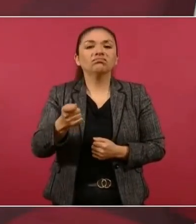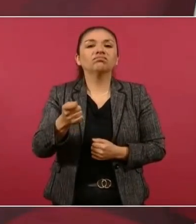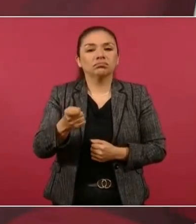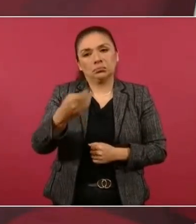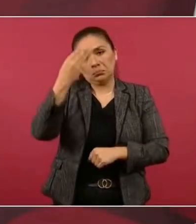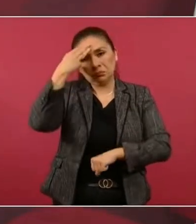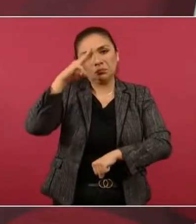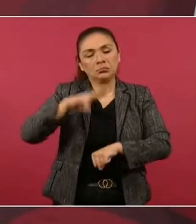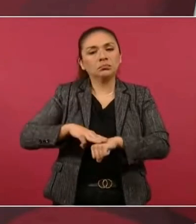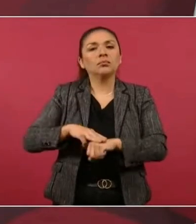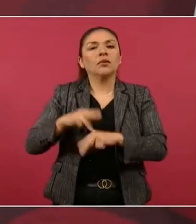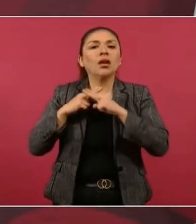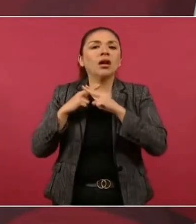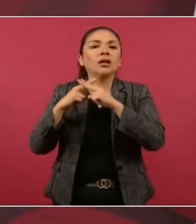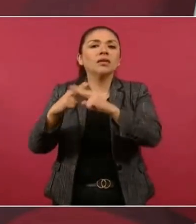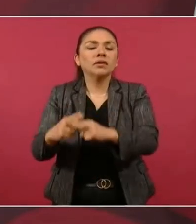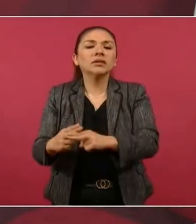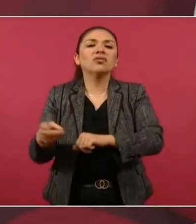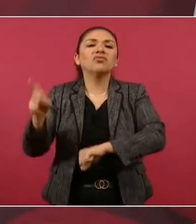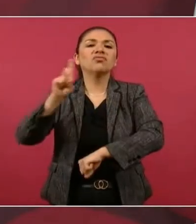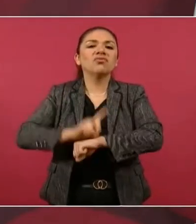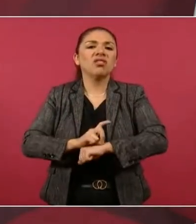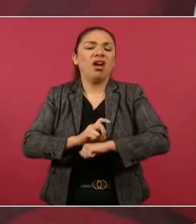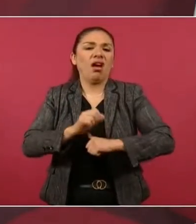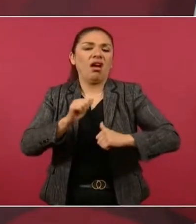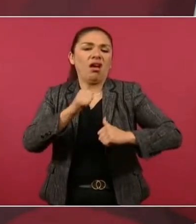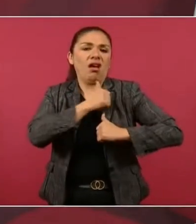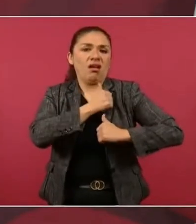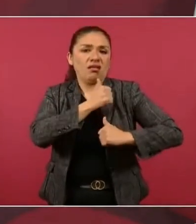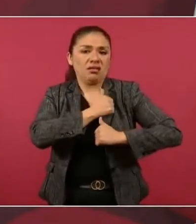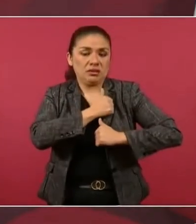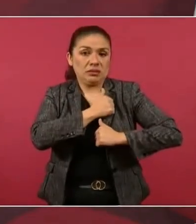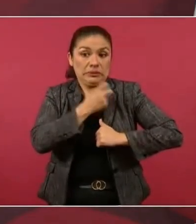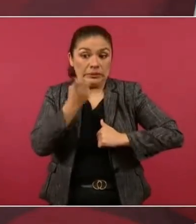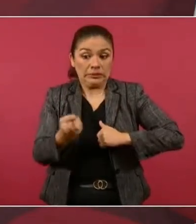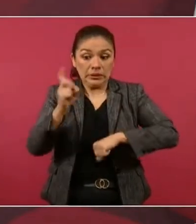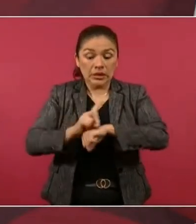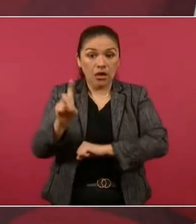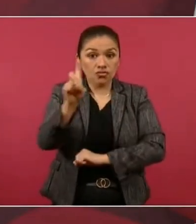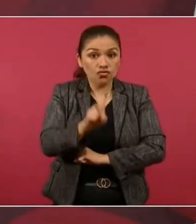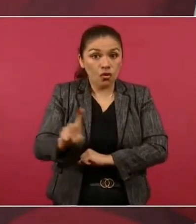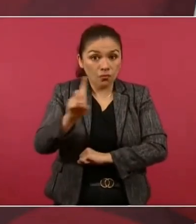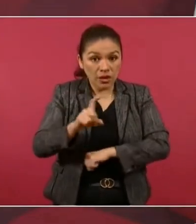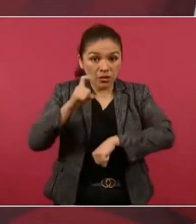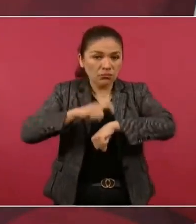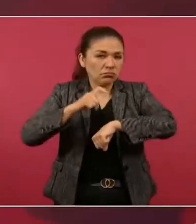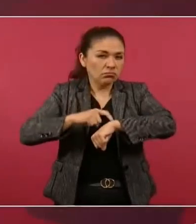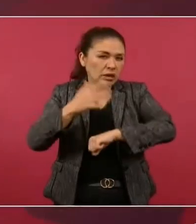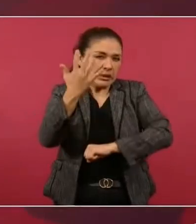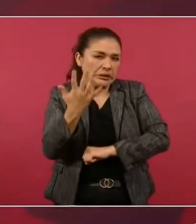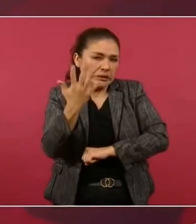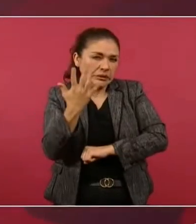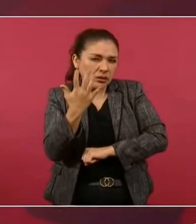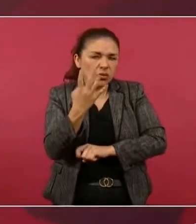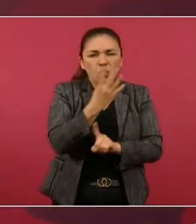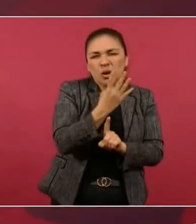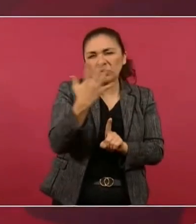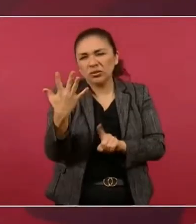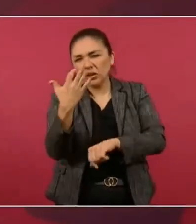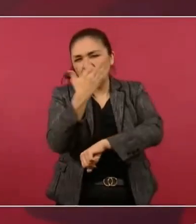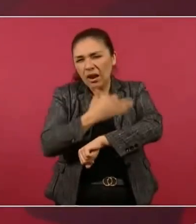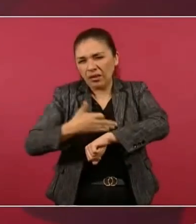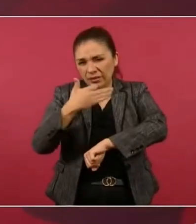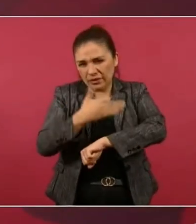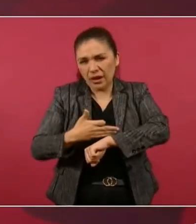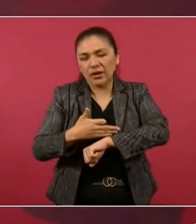un aniversario más del Día del Ejército. Esto es el domingo ya a las cinco de la tarde, cuatro, cinco de la tarde,